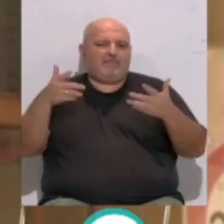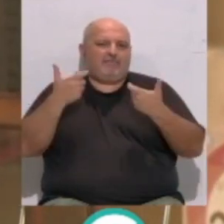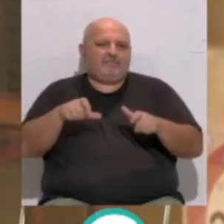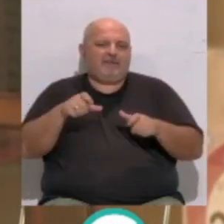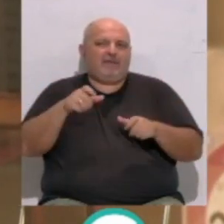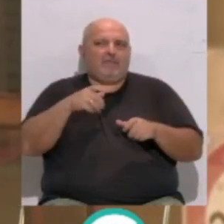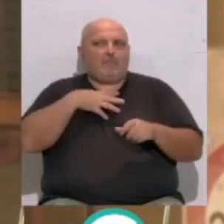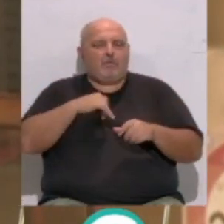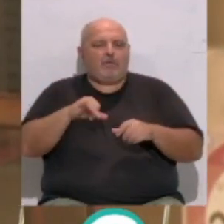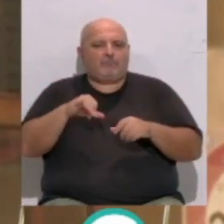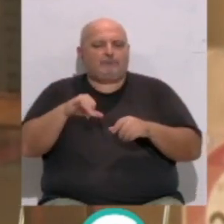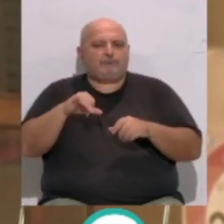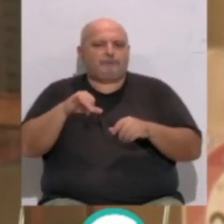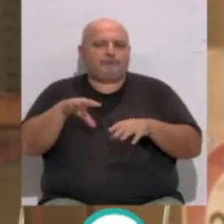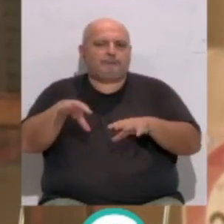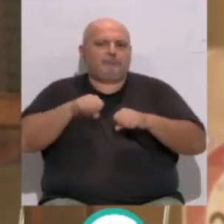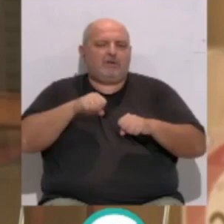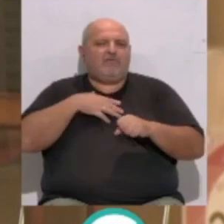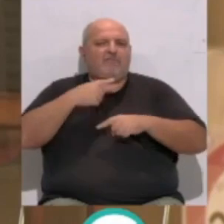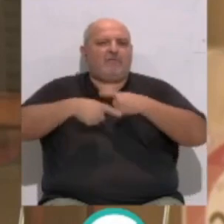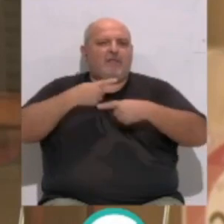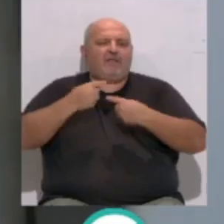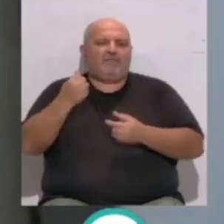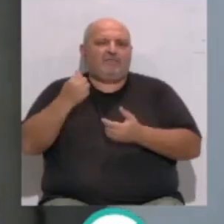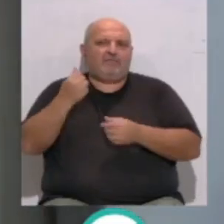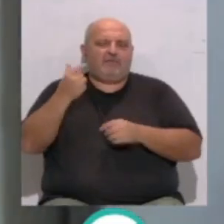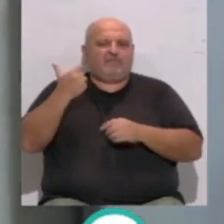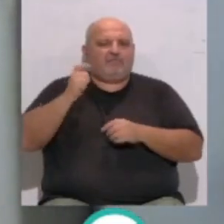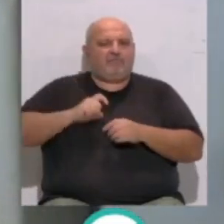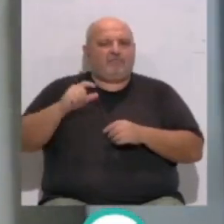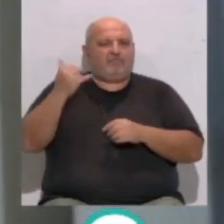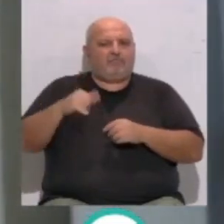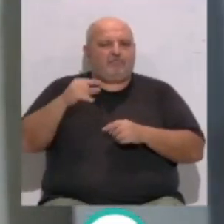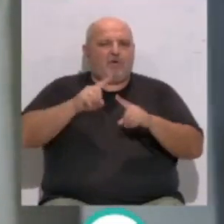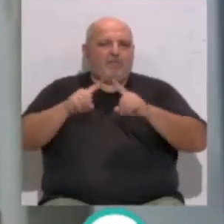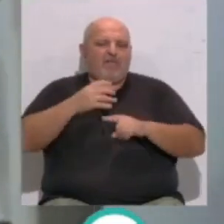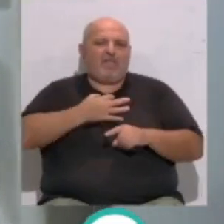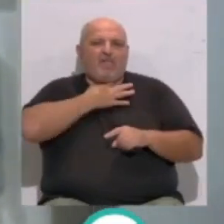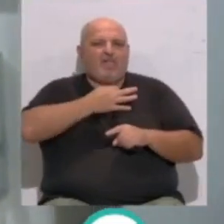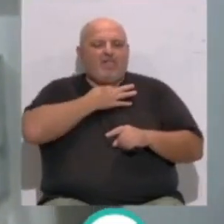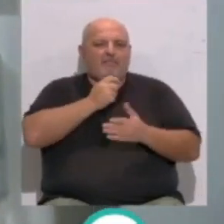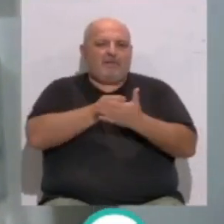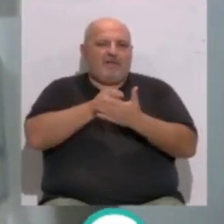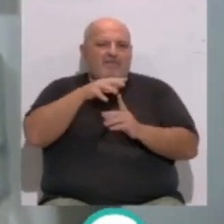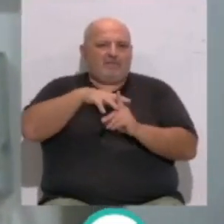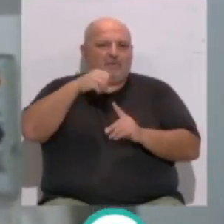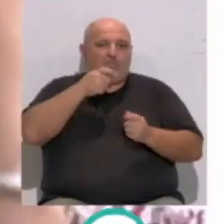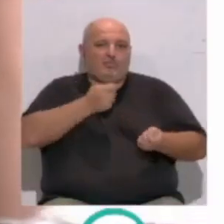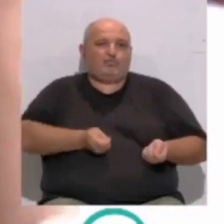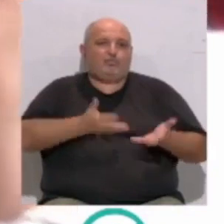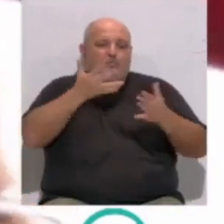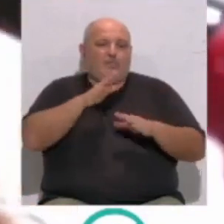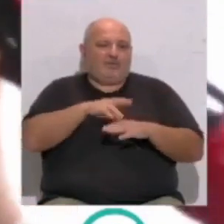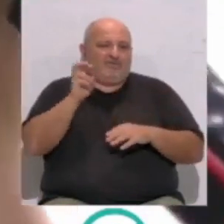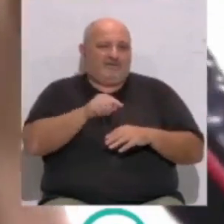ayudas y que podrán acogerse también a aquellas familias de rentas medias que pasan apuros para abonar sus facturas ante el aumento de costes.